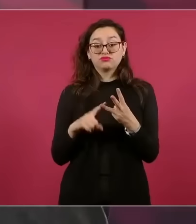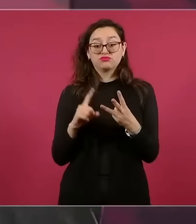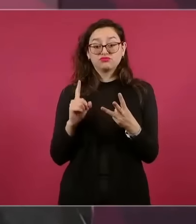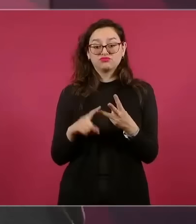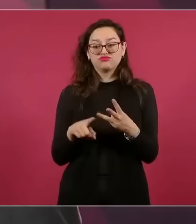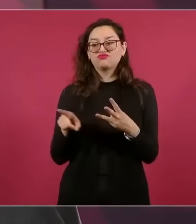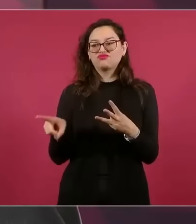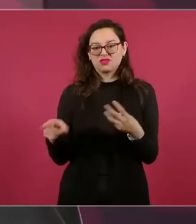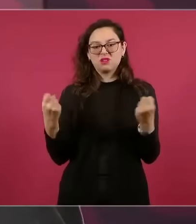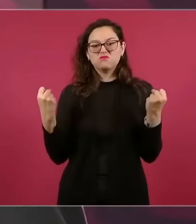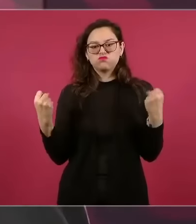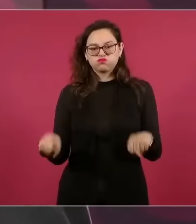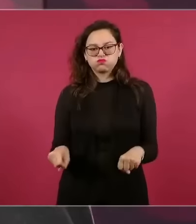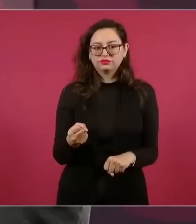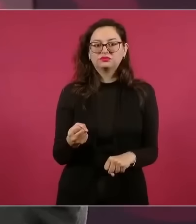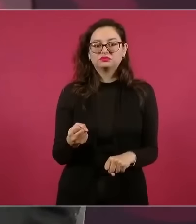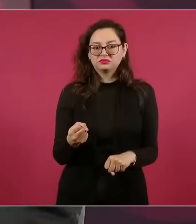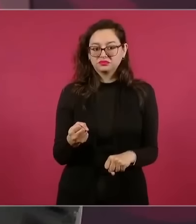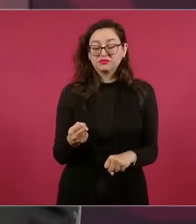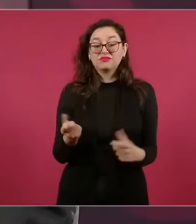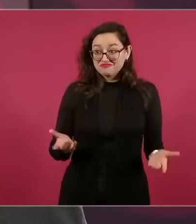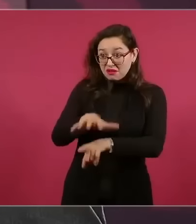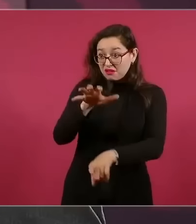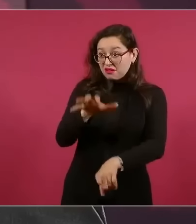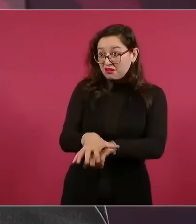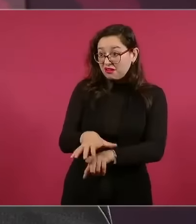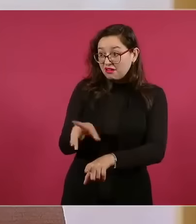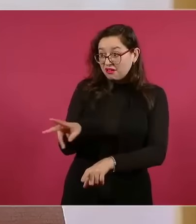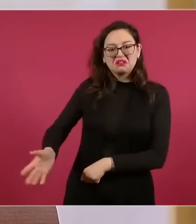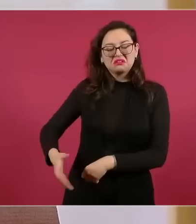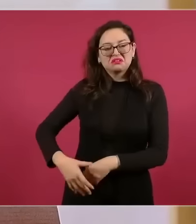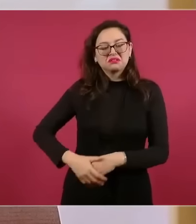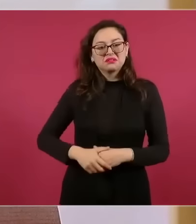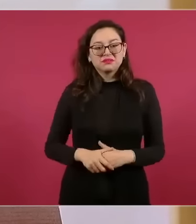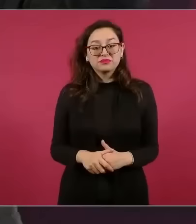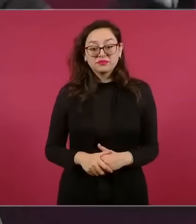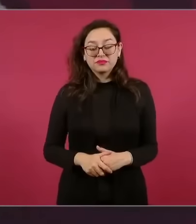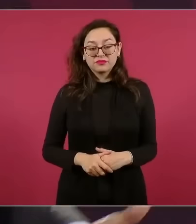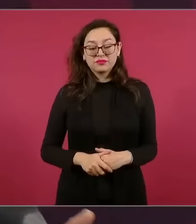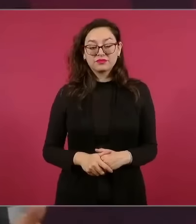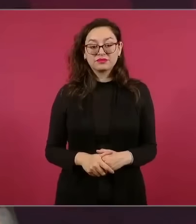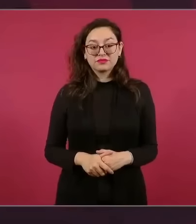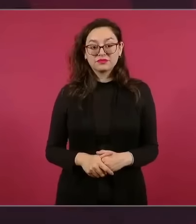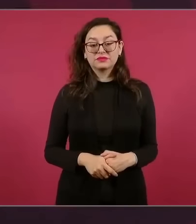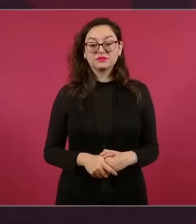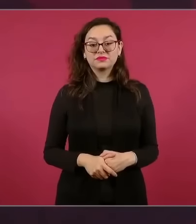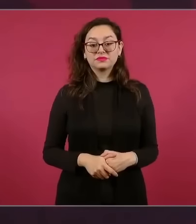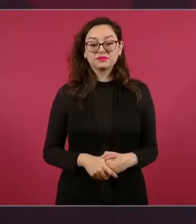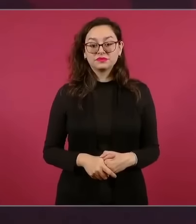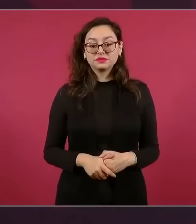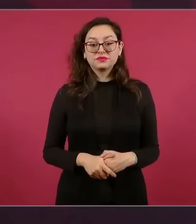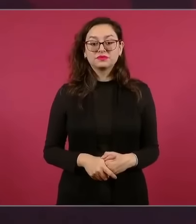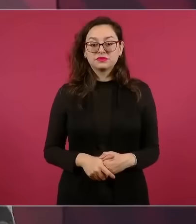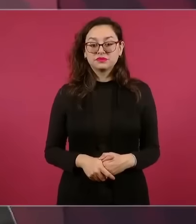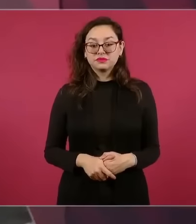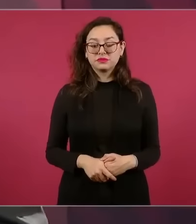son muy autoritarios, no me equivoco, fachos. Entonces, ojalá, y